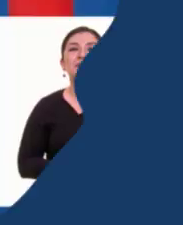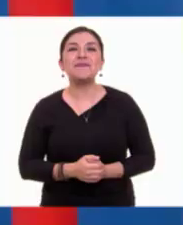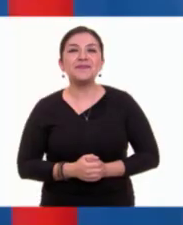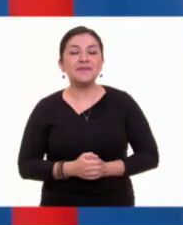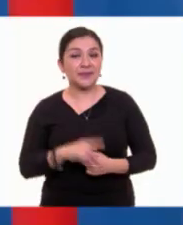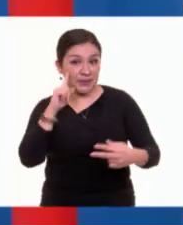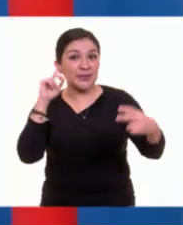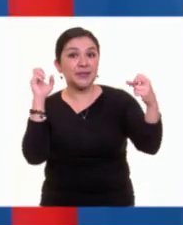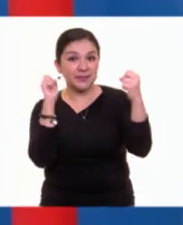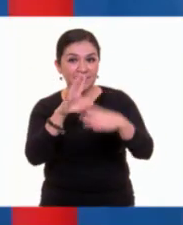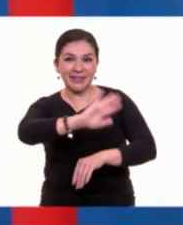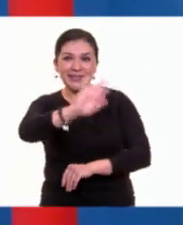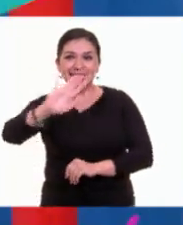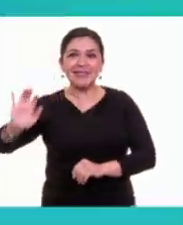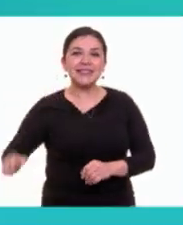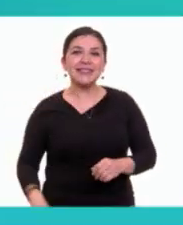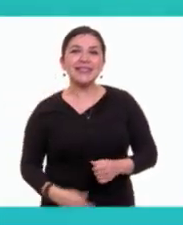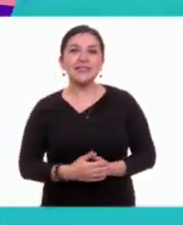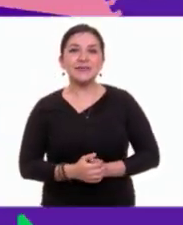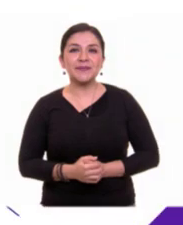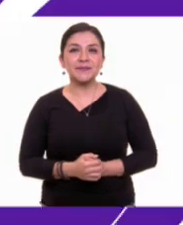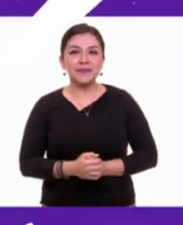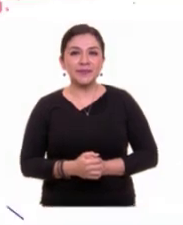Nos vemos. Hasta la próxima.